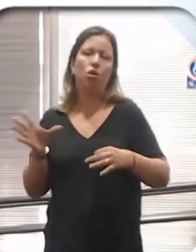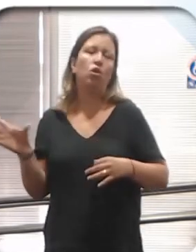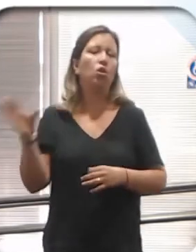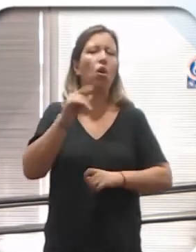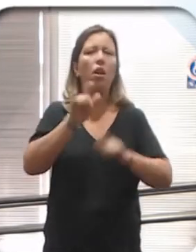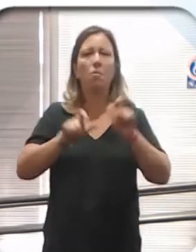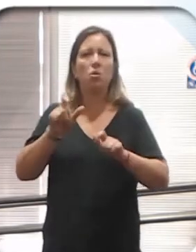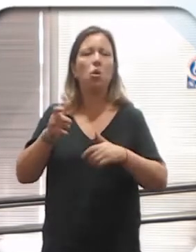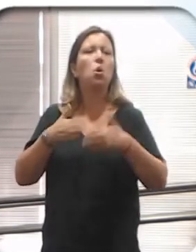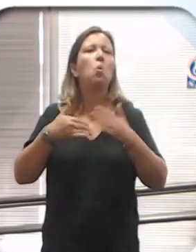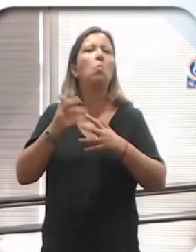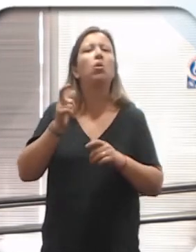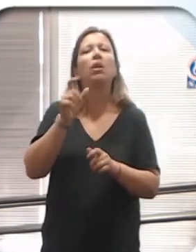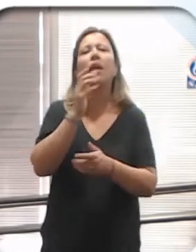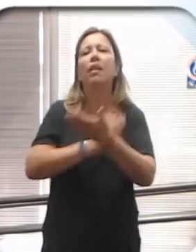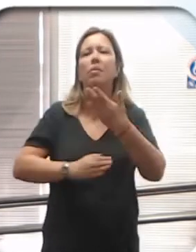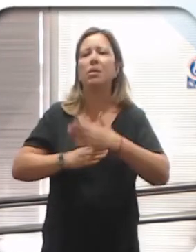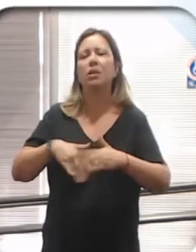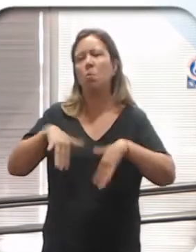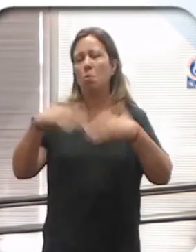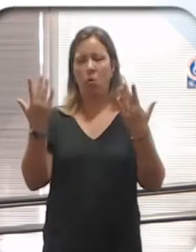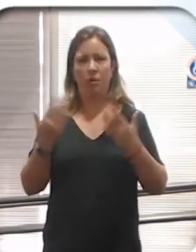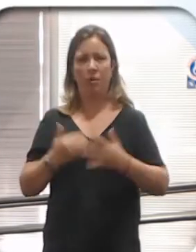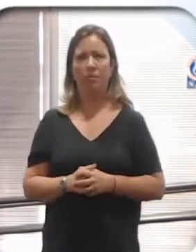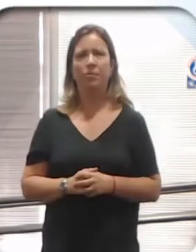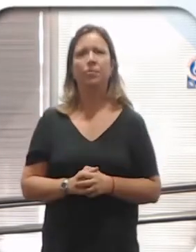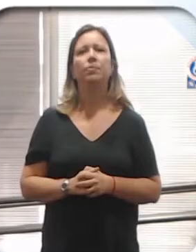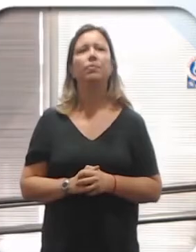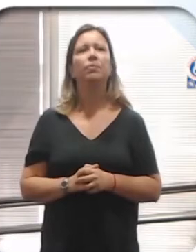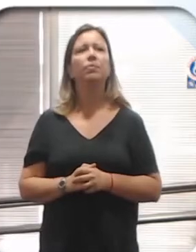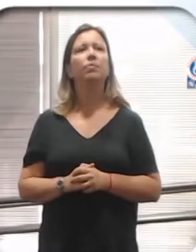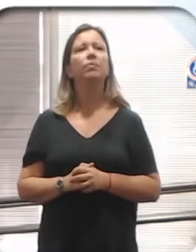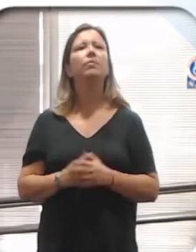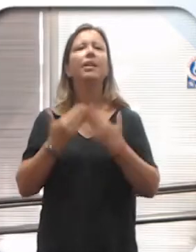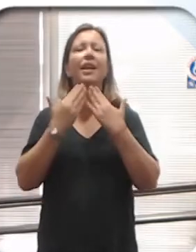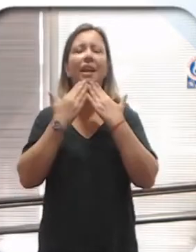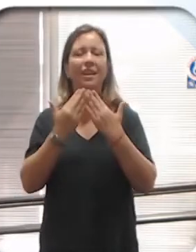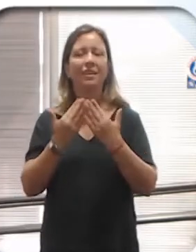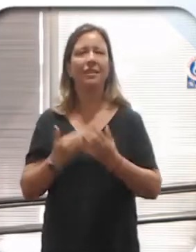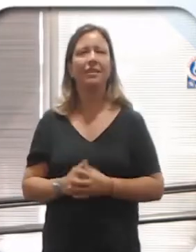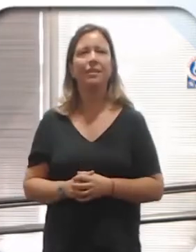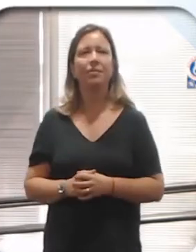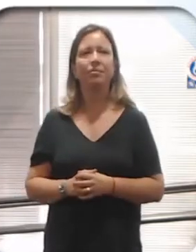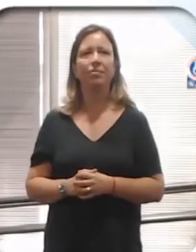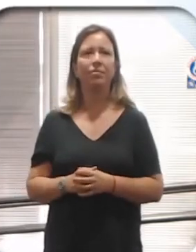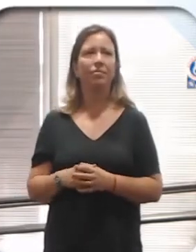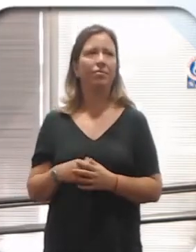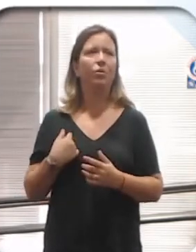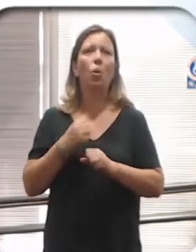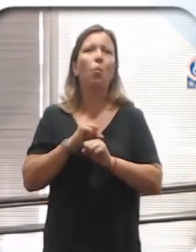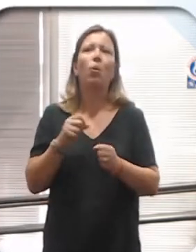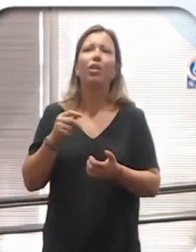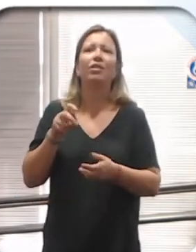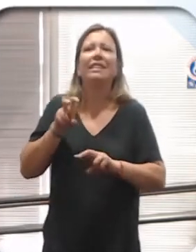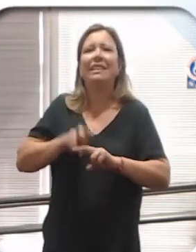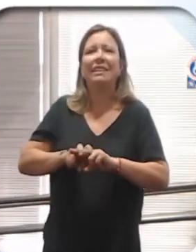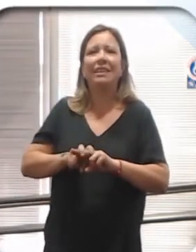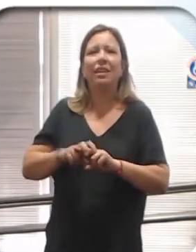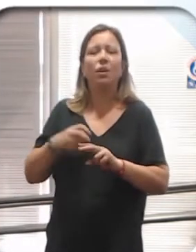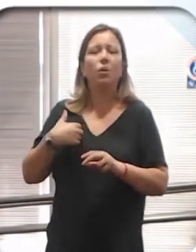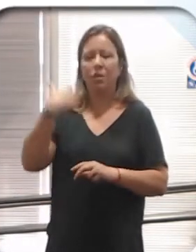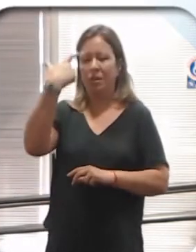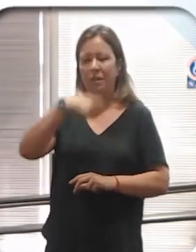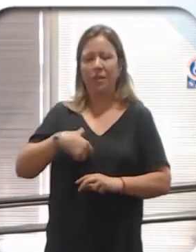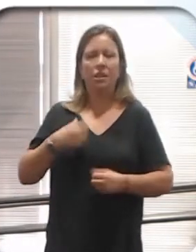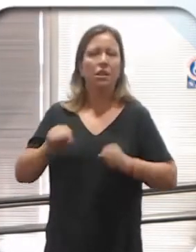personas sin importar sus capacidades en nuestra sociedad. Muy bien, muchas gracias. Yo no puedo quedarme sentada, tengo un trastorno